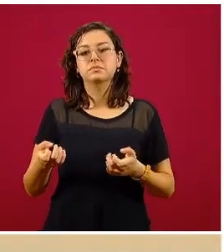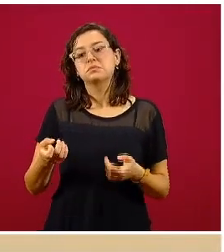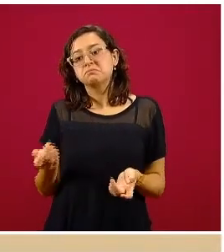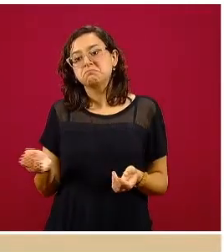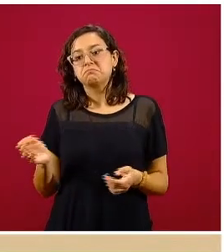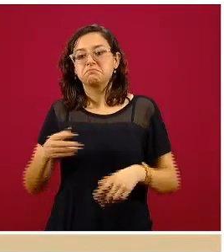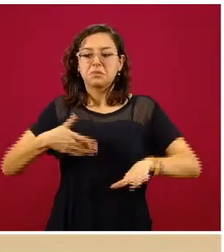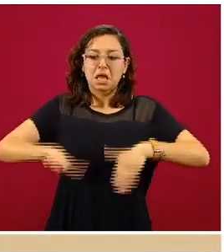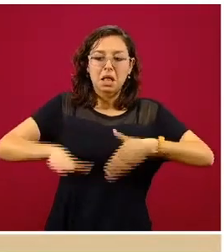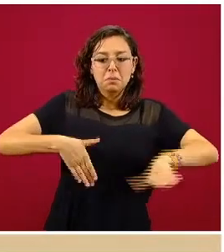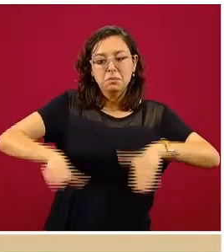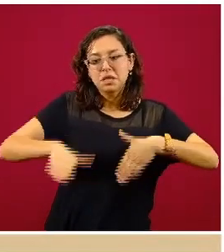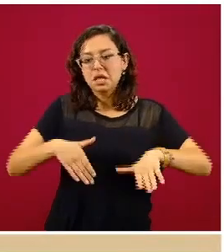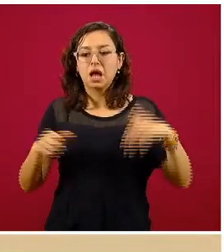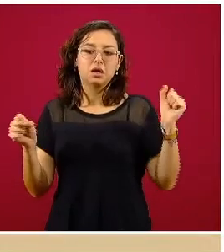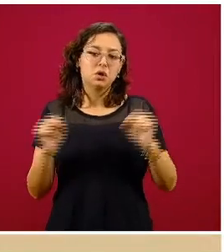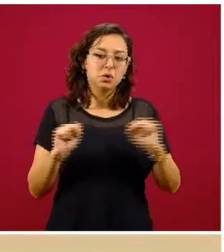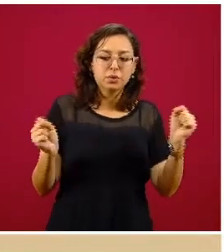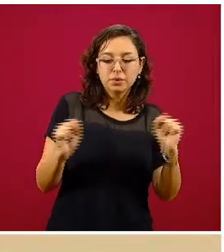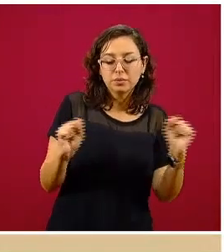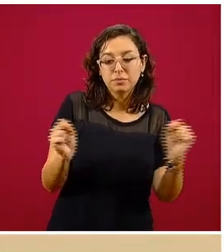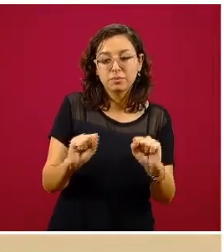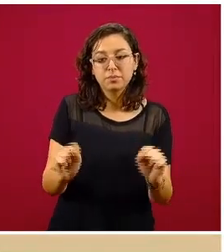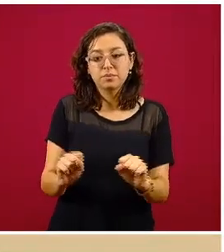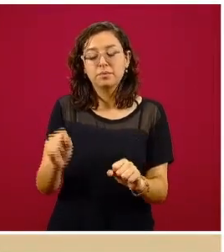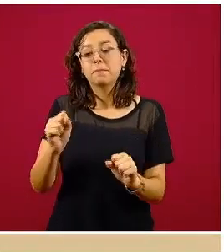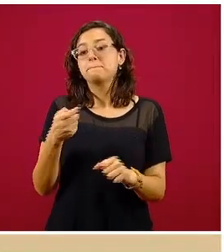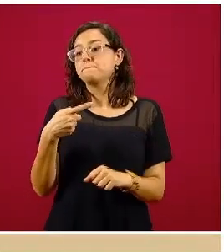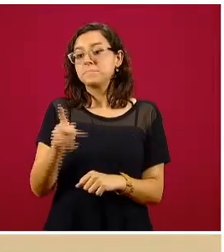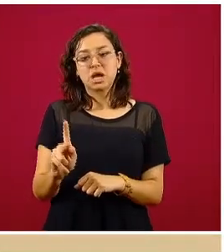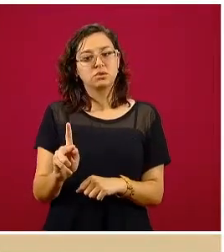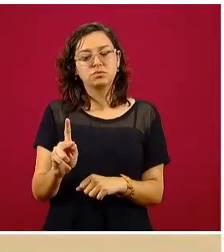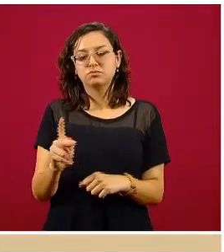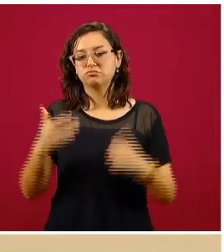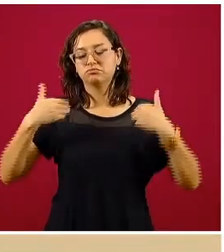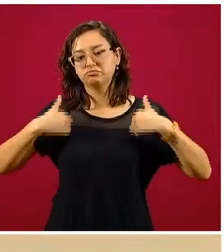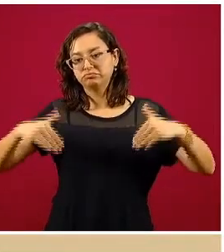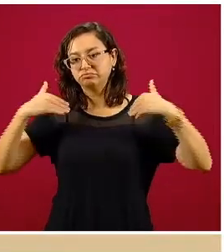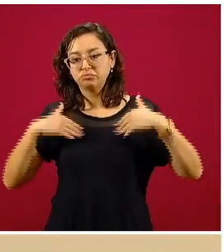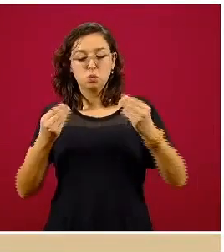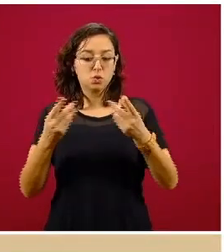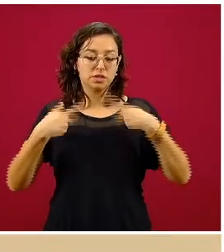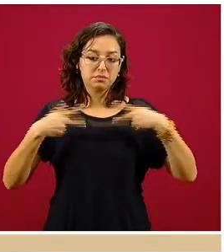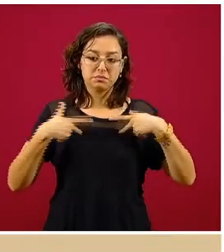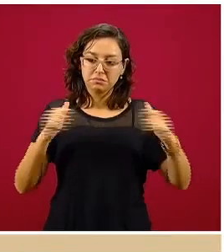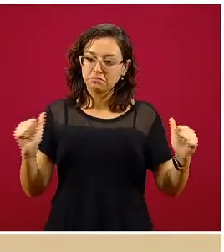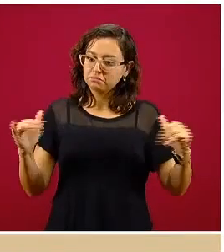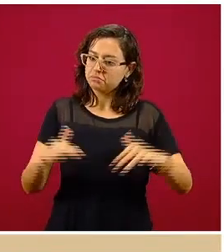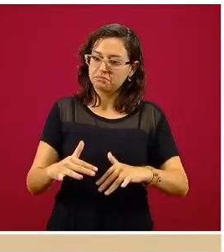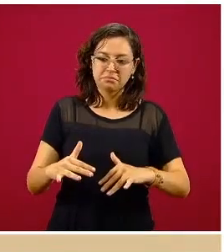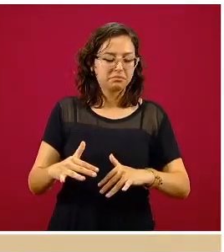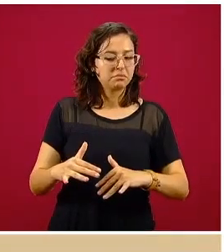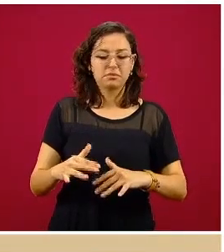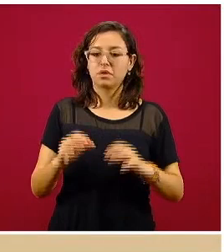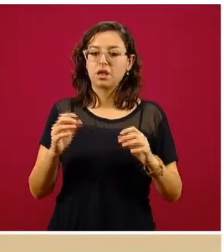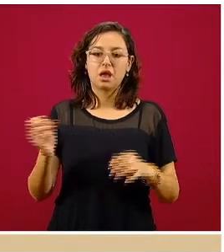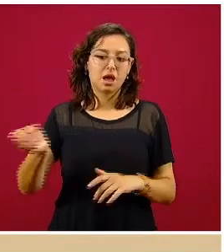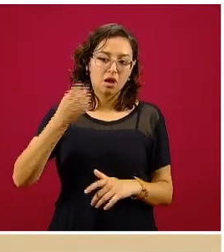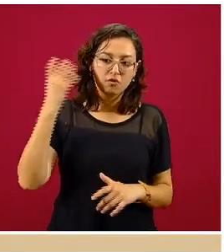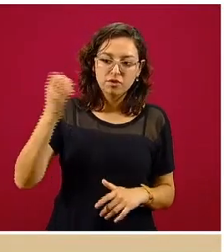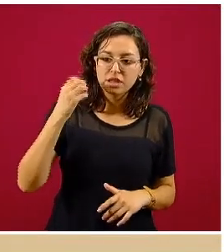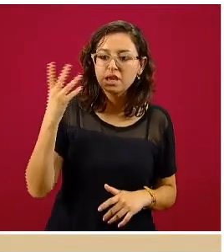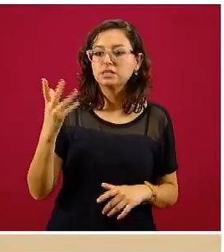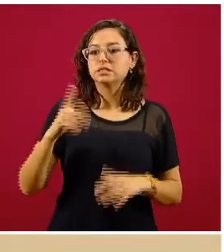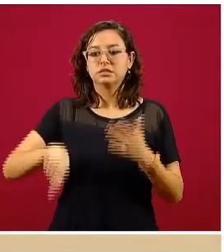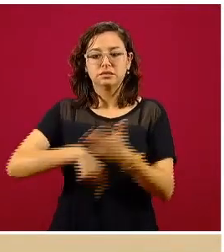vueltas, caminar un poco en las plazas, pero no así para actividades que congreguen a personas o para eventos en